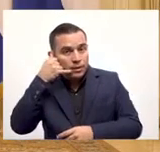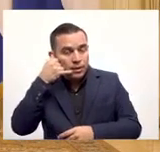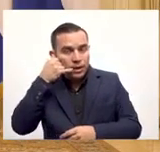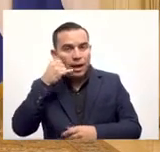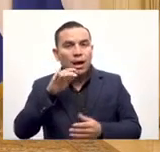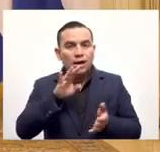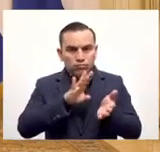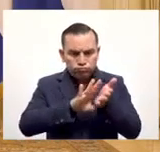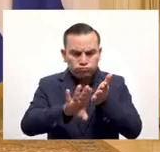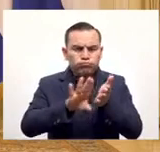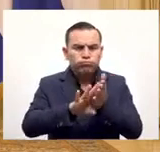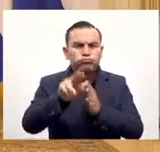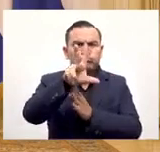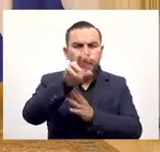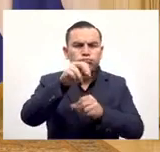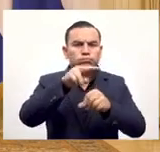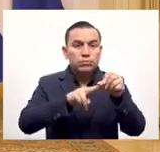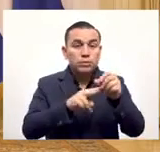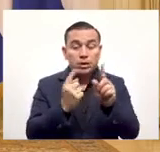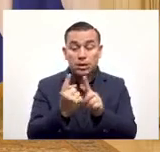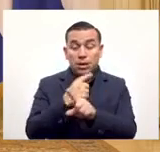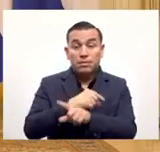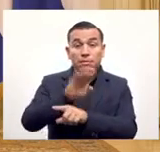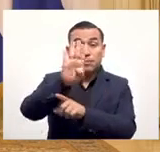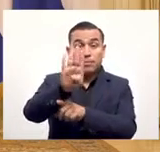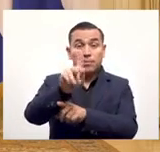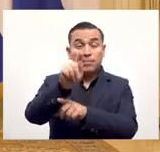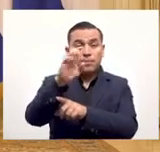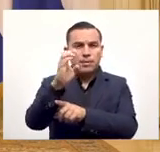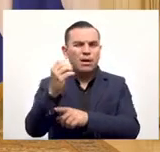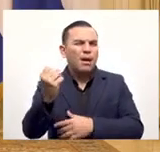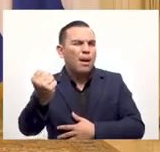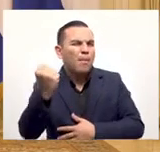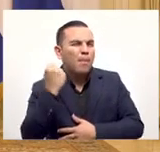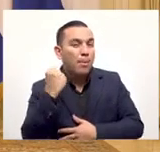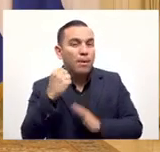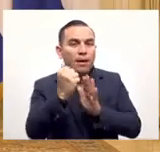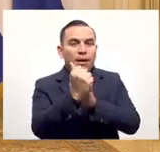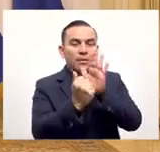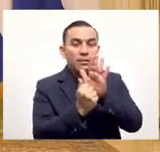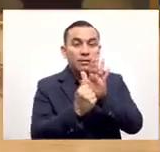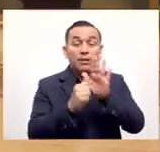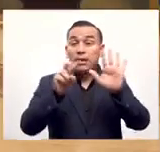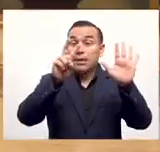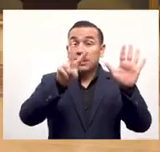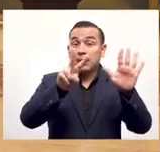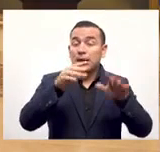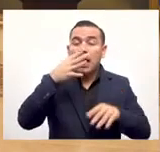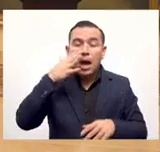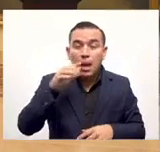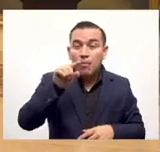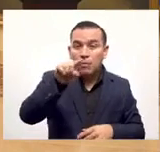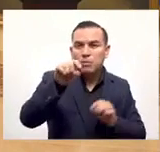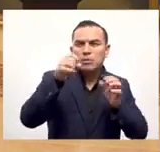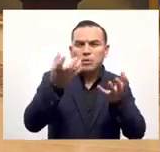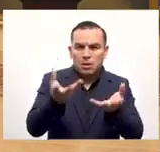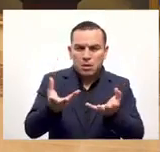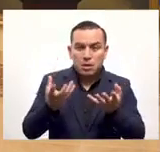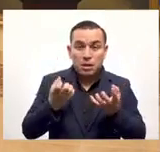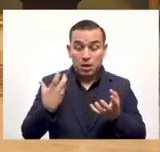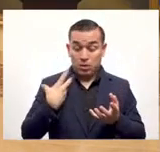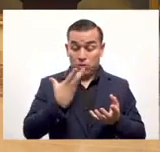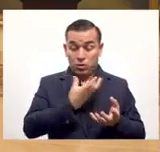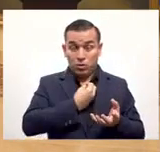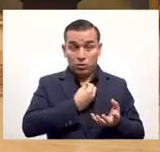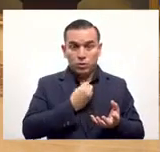equivalentes en Bitcoin para utilizarlos en donde usted quiera. Por eso es es importante el artículo 7, porque si la gente quiere ir a comprar